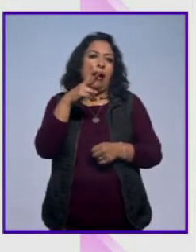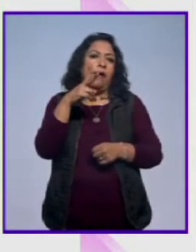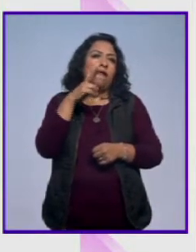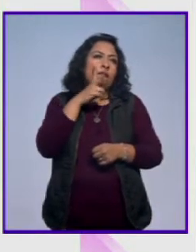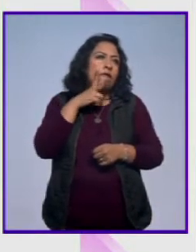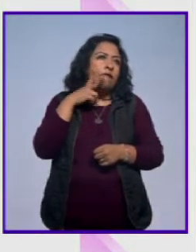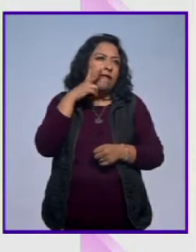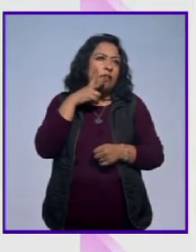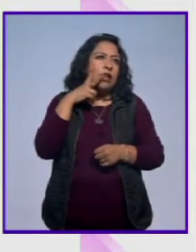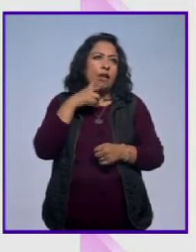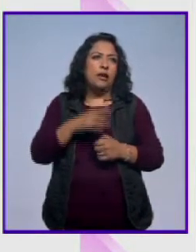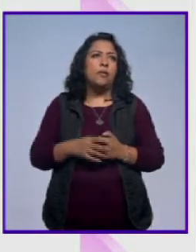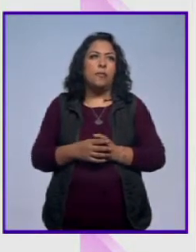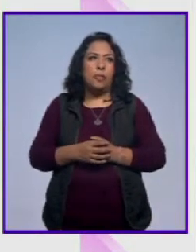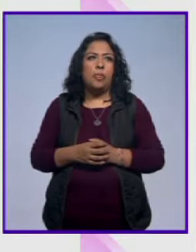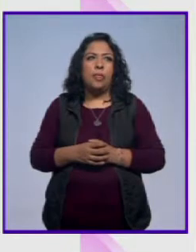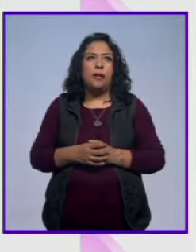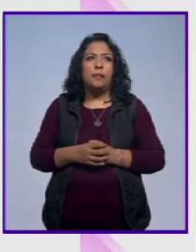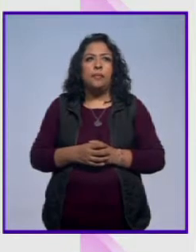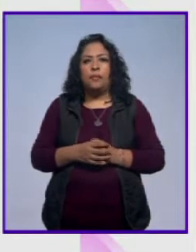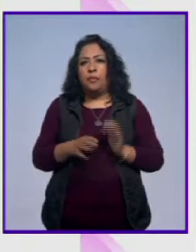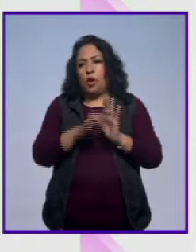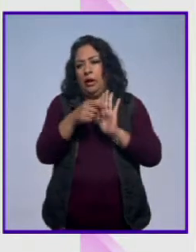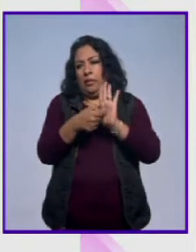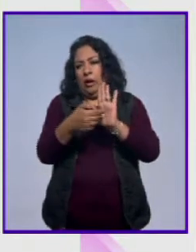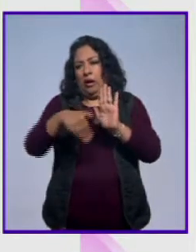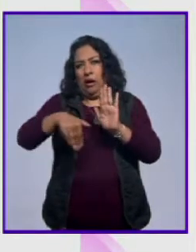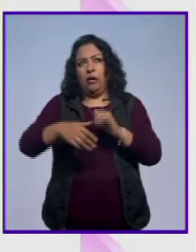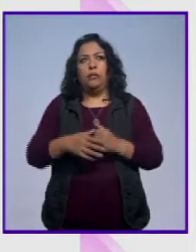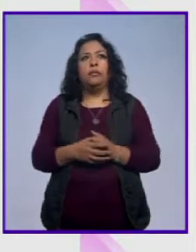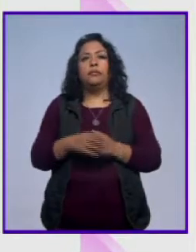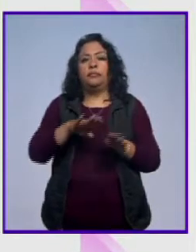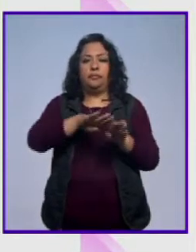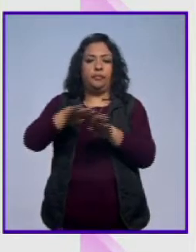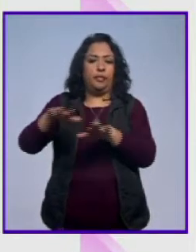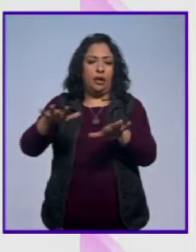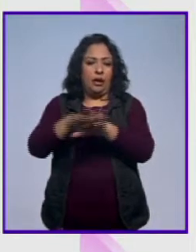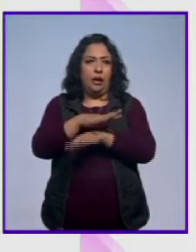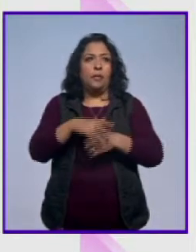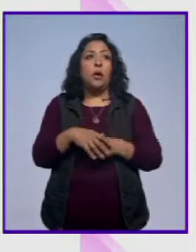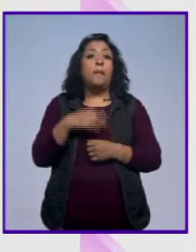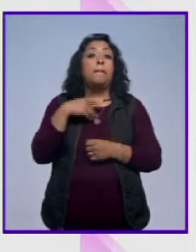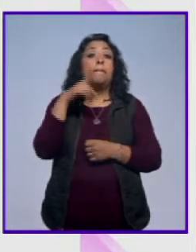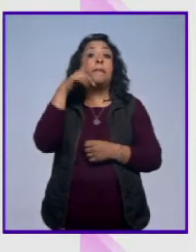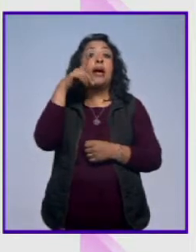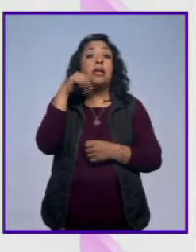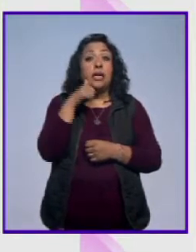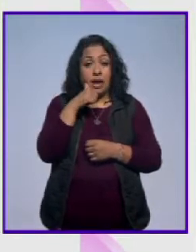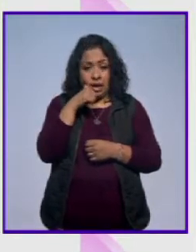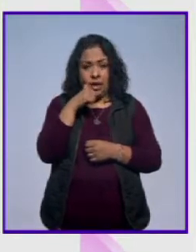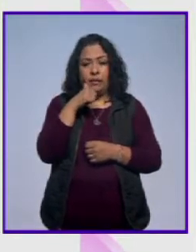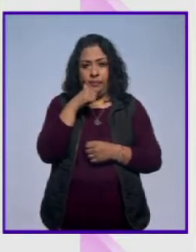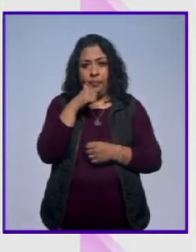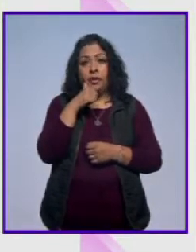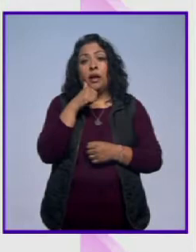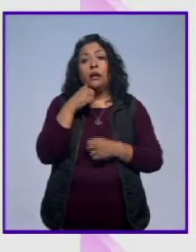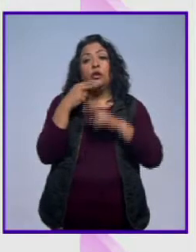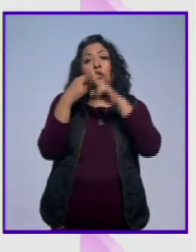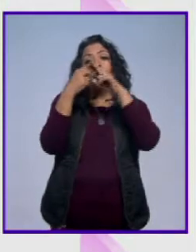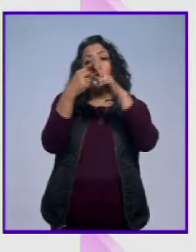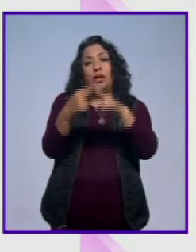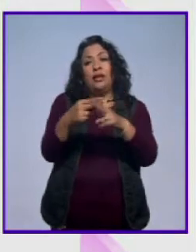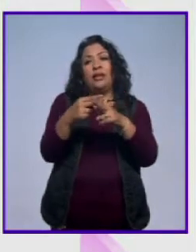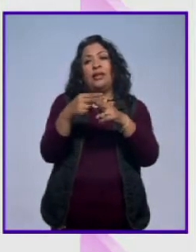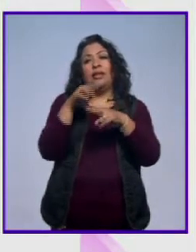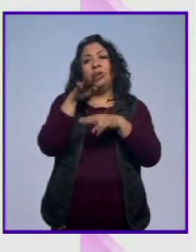como este que acabamos de ver. Bueno, y en otros temas, ya lo comentábamos, mañana, Laura, el aniversario